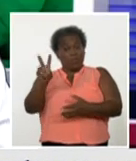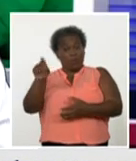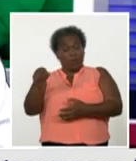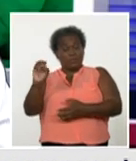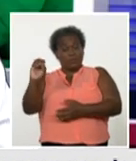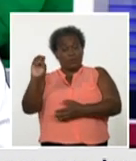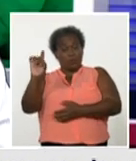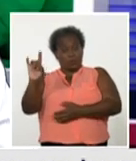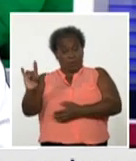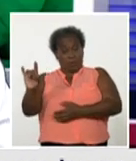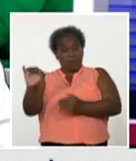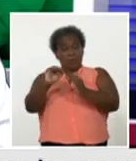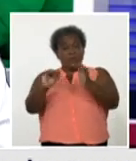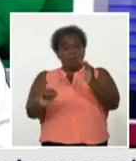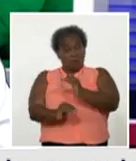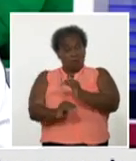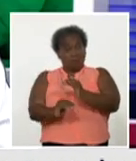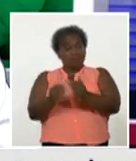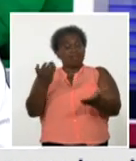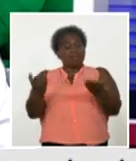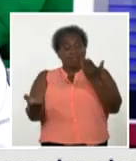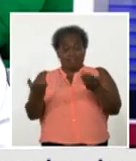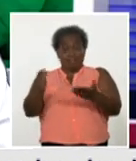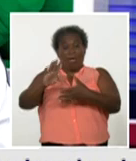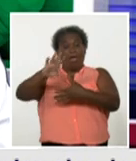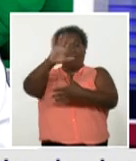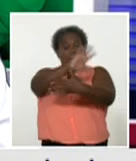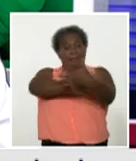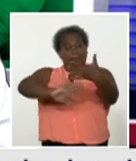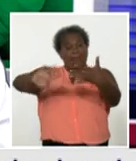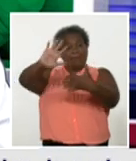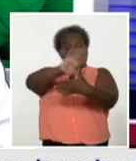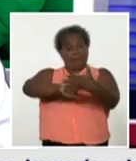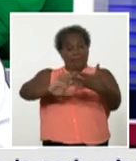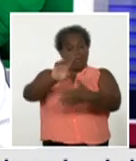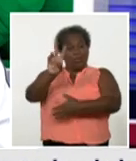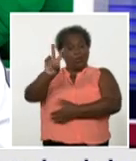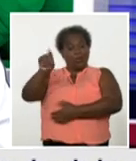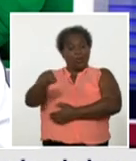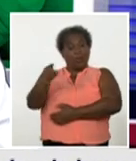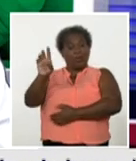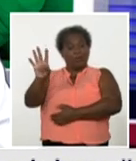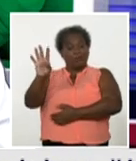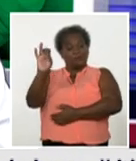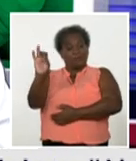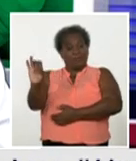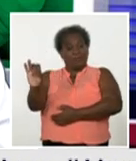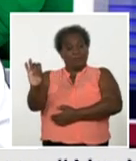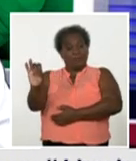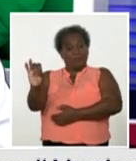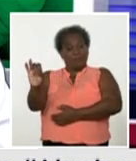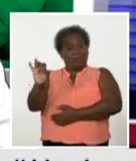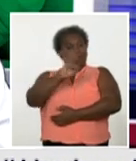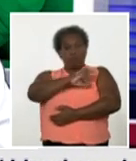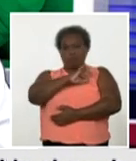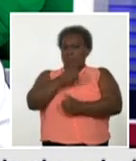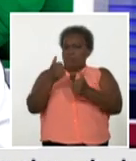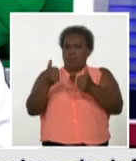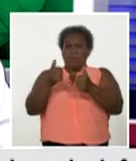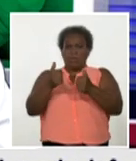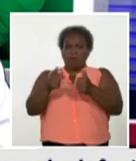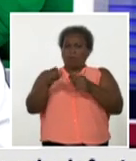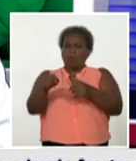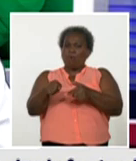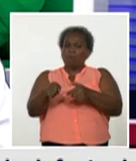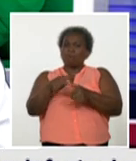más todavía comparado con la región de las américas de 2,47 pero insatisfecho con este comportamiento